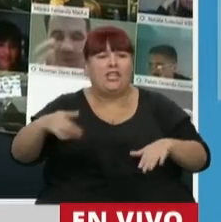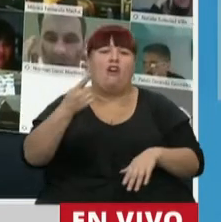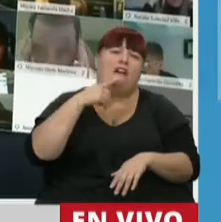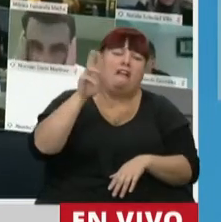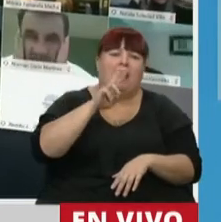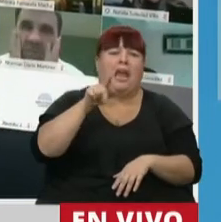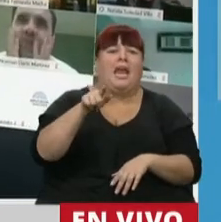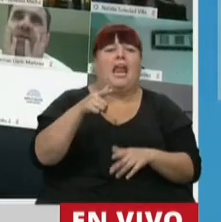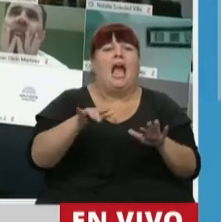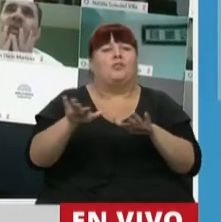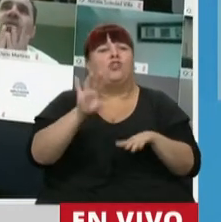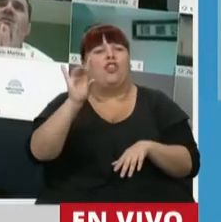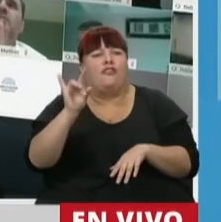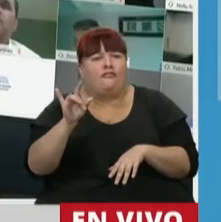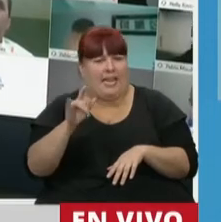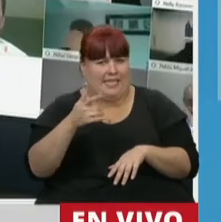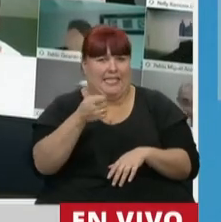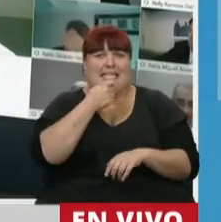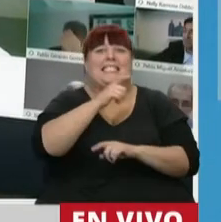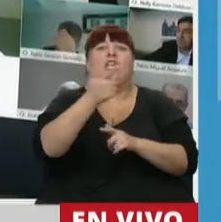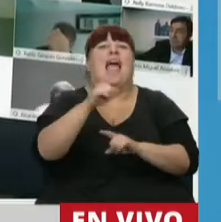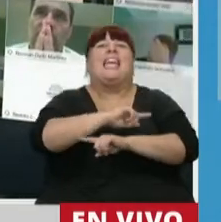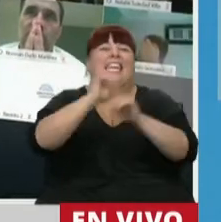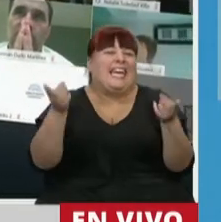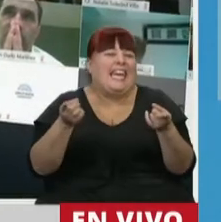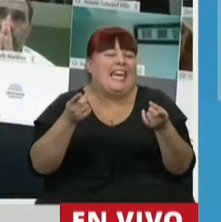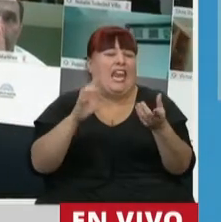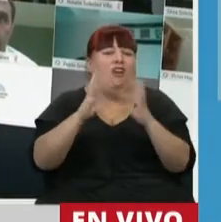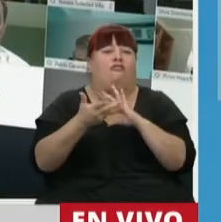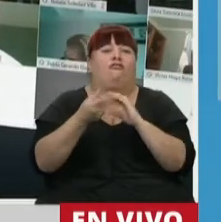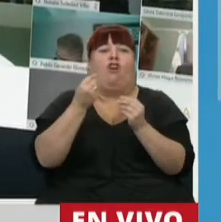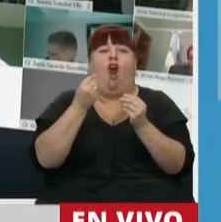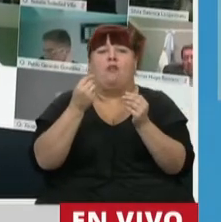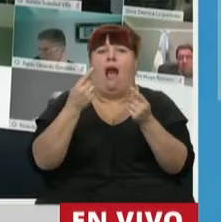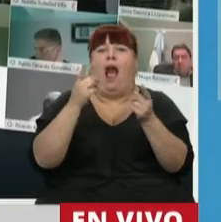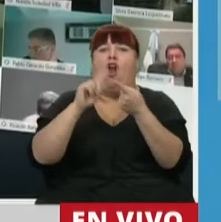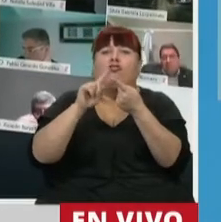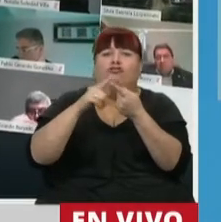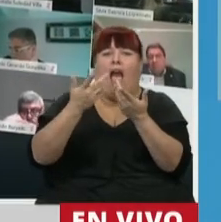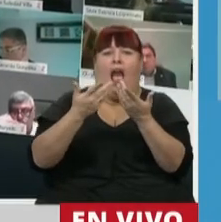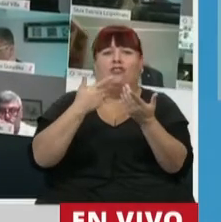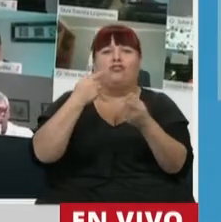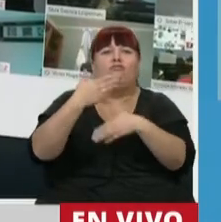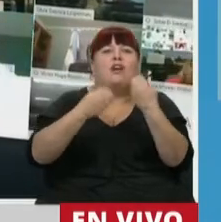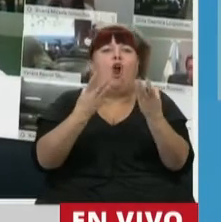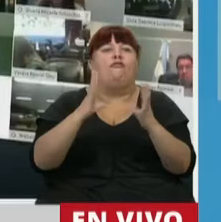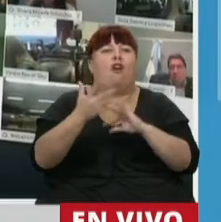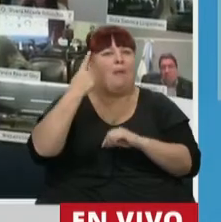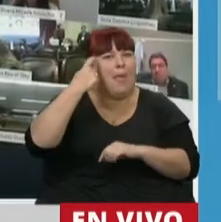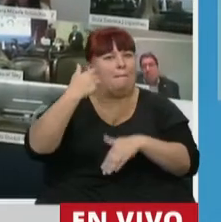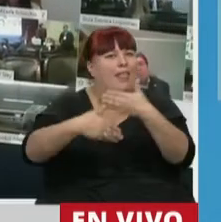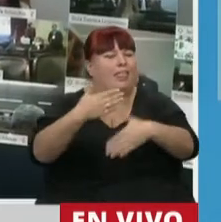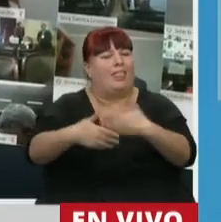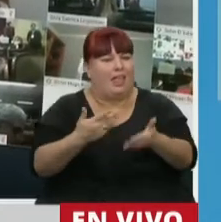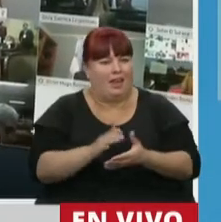en contextos complejos no contar siquiera con una herramienta para poder tener un seguimiento de su proceso de aprendizaje.